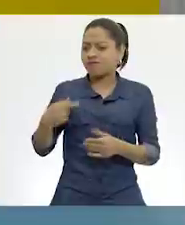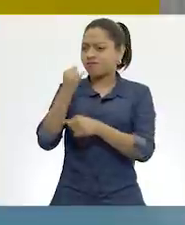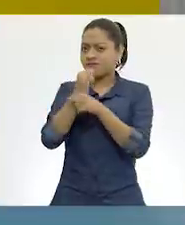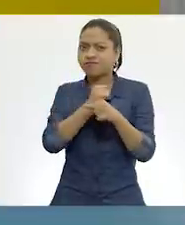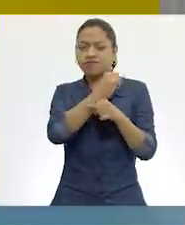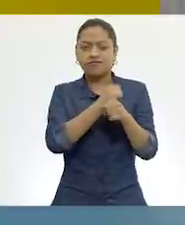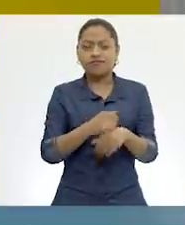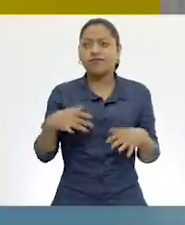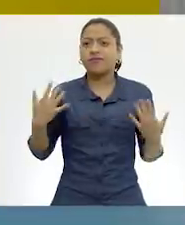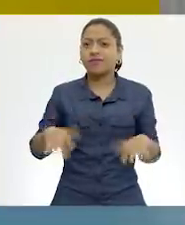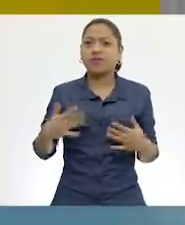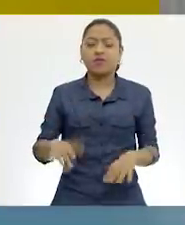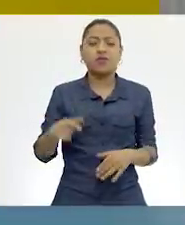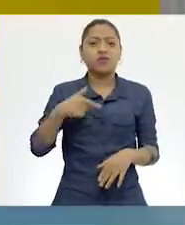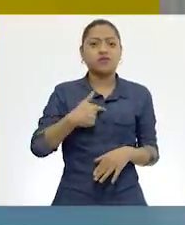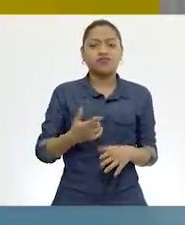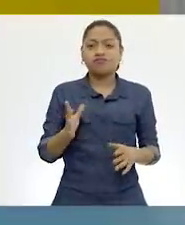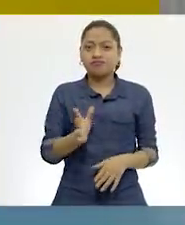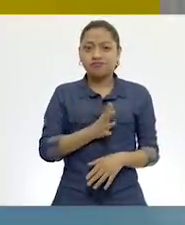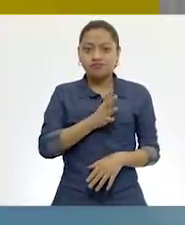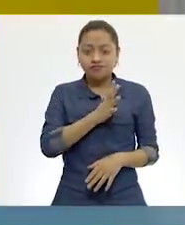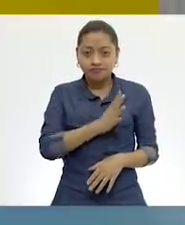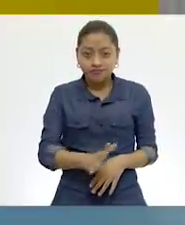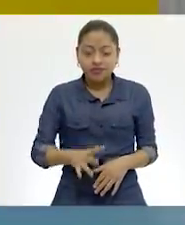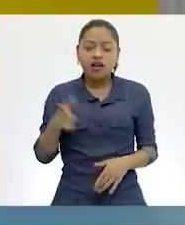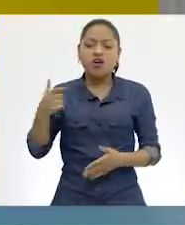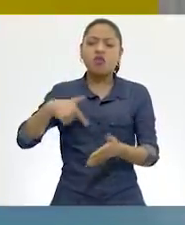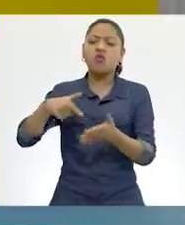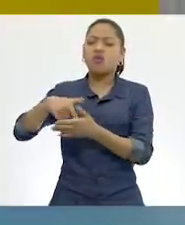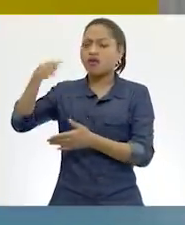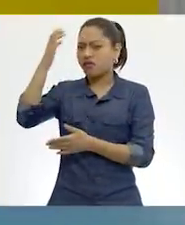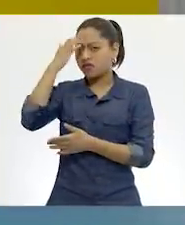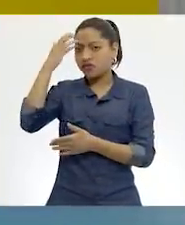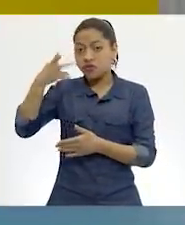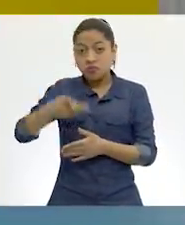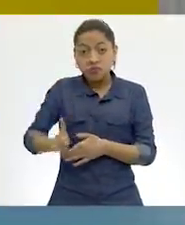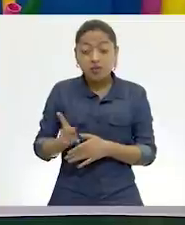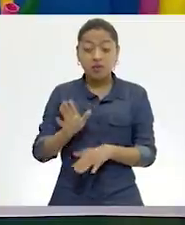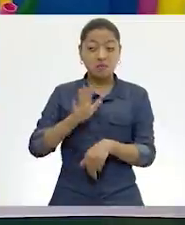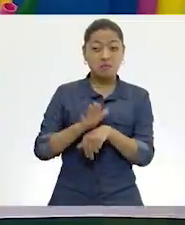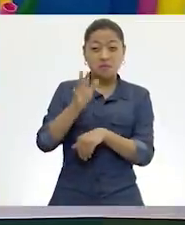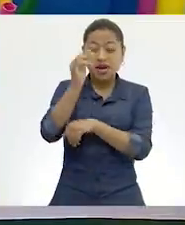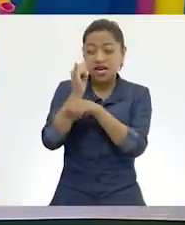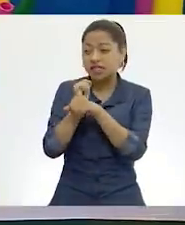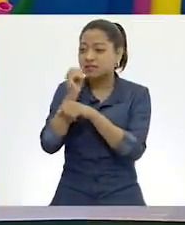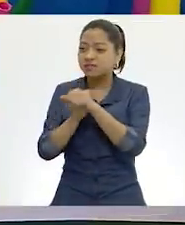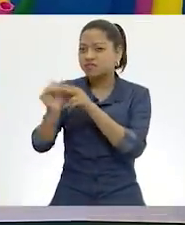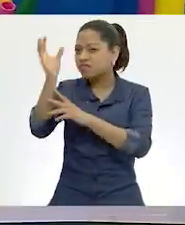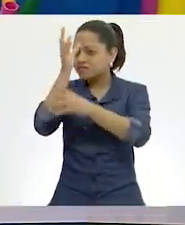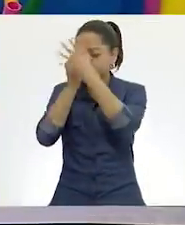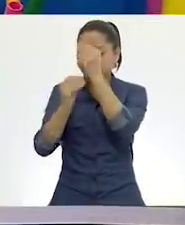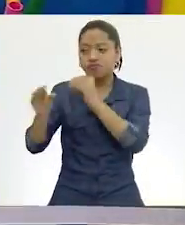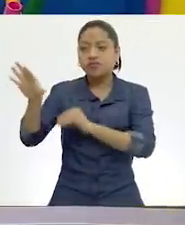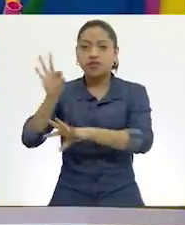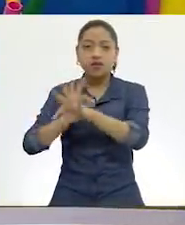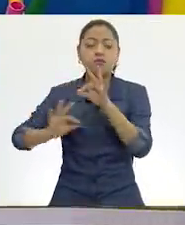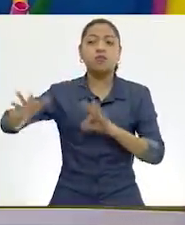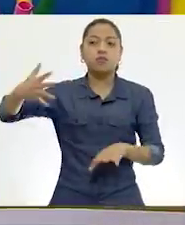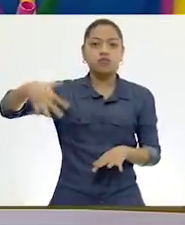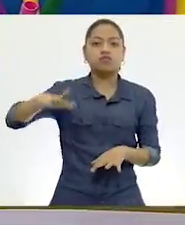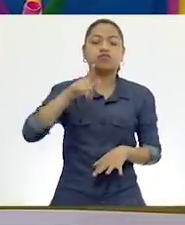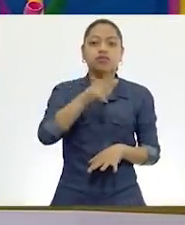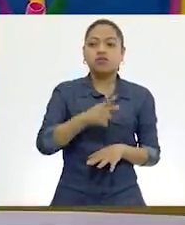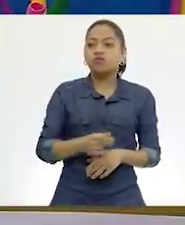hay en Huichapan. Aún conociendo ese lugar, cuando empiezas a informarte, a buscar en otras fuentes, pues